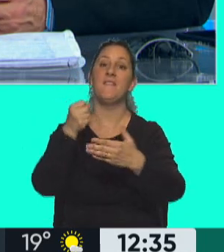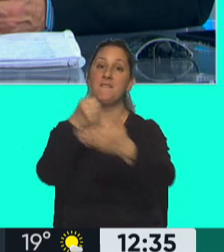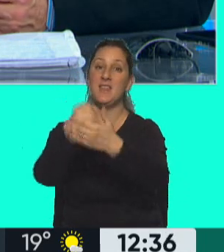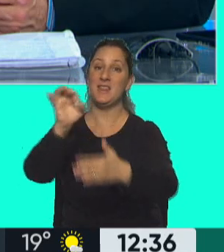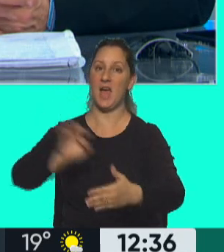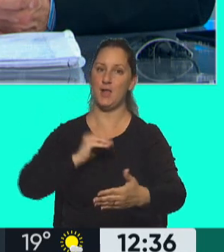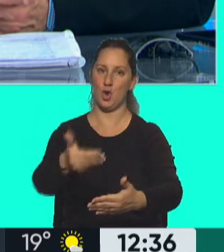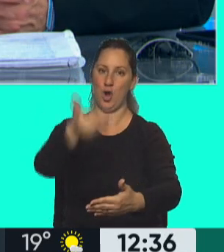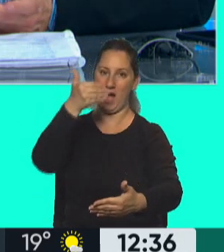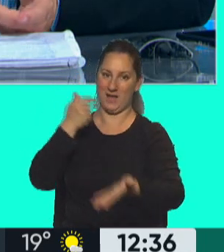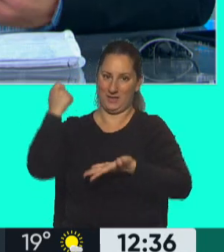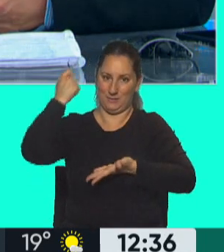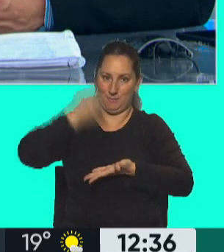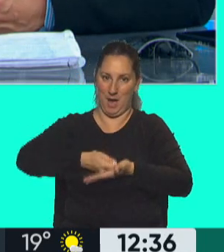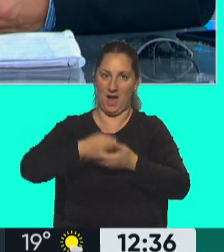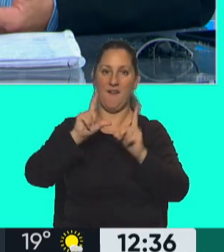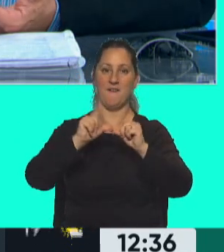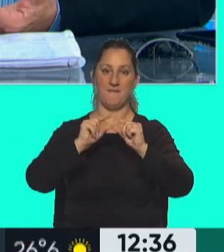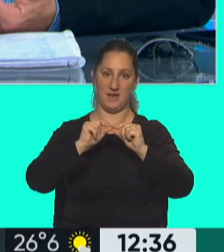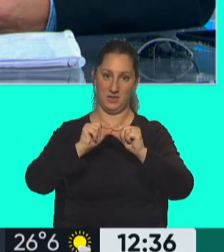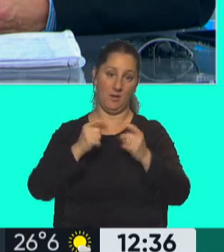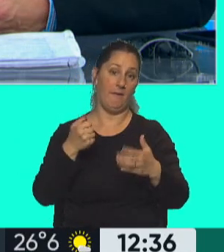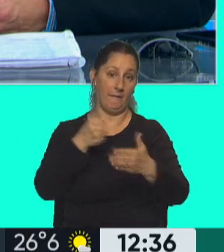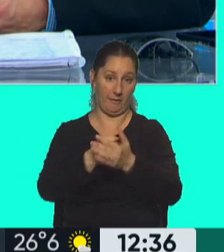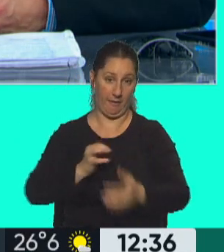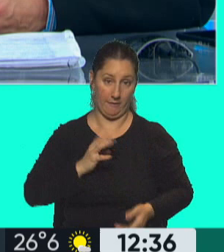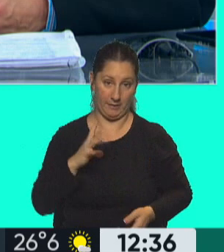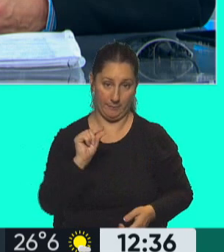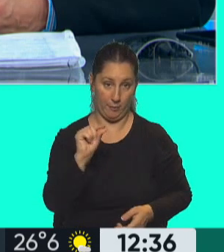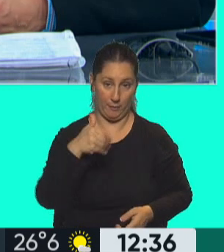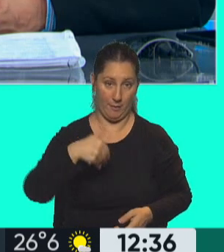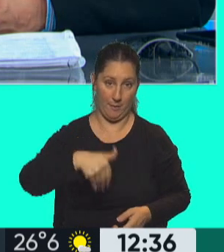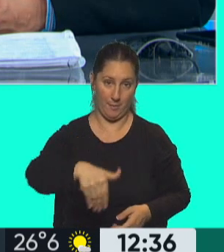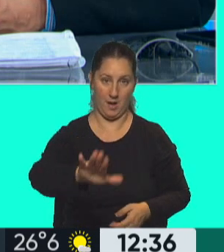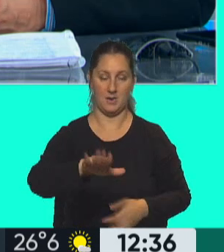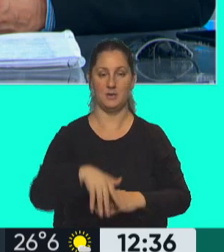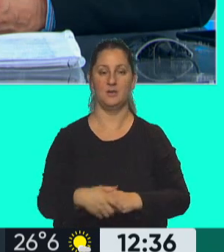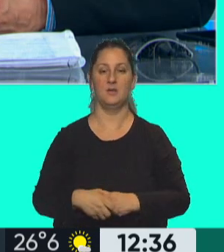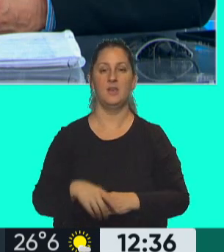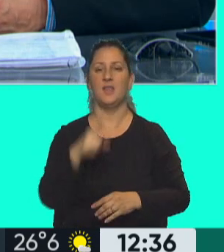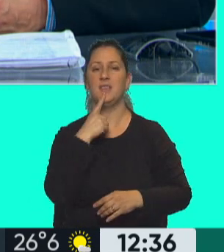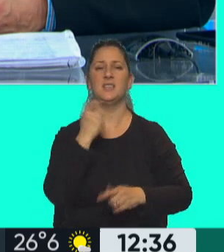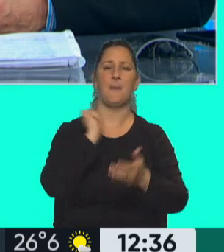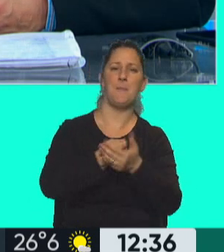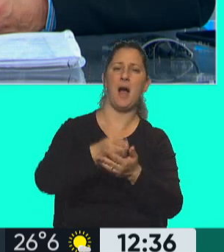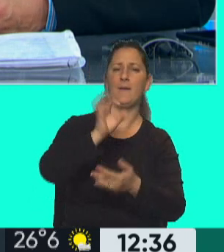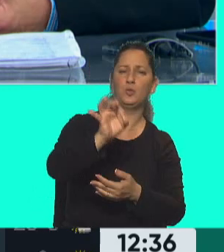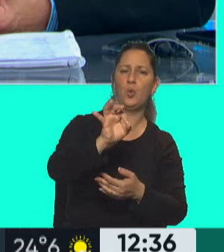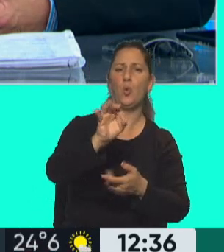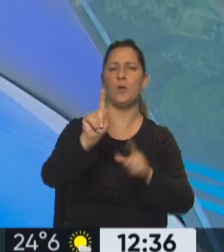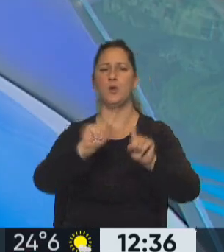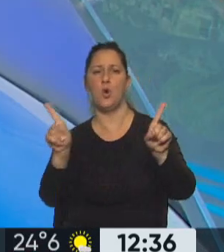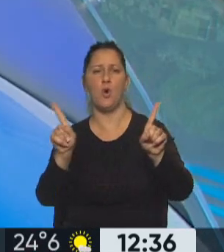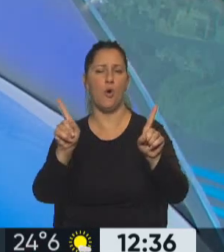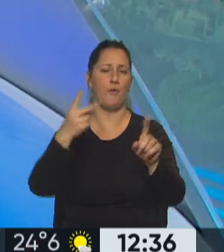año, porque ahora ya le empezamos a poner fecha. Que no falta nada, ¿no? Que no le falta nada, porque esto ya empezó a hablar de que se pagara en octubre, en su momento no fue,